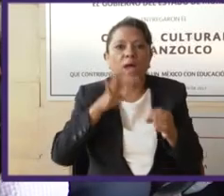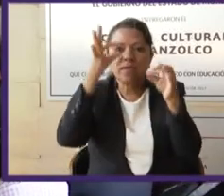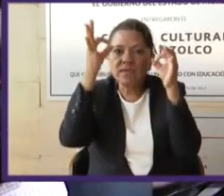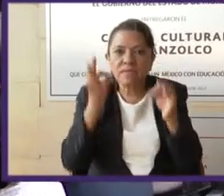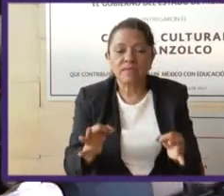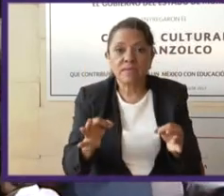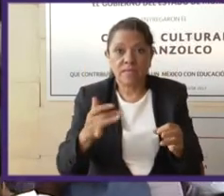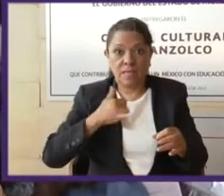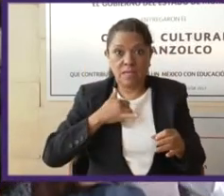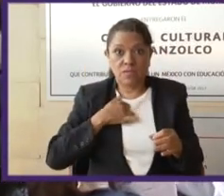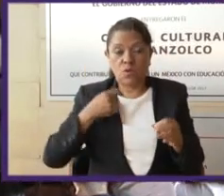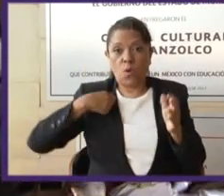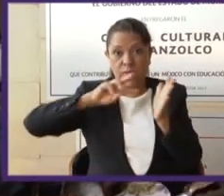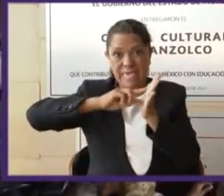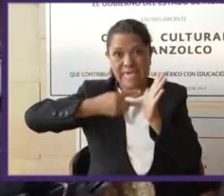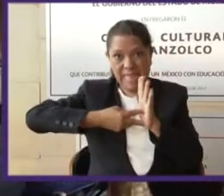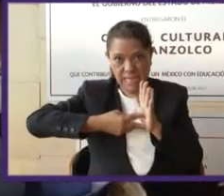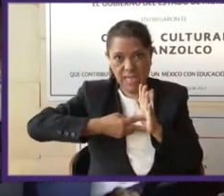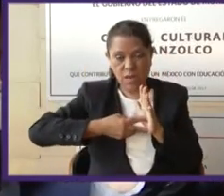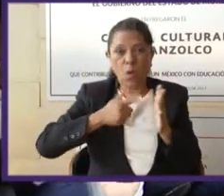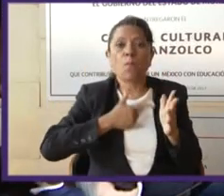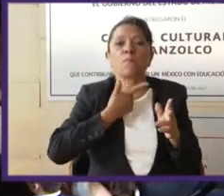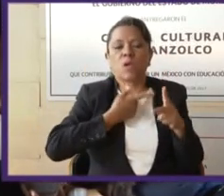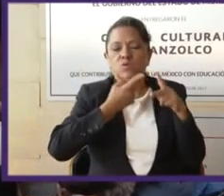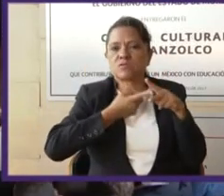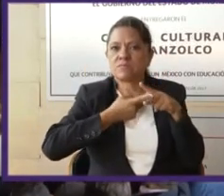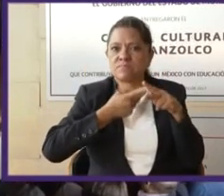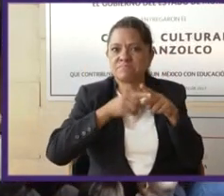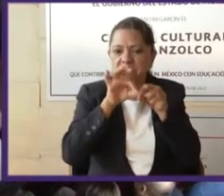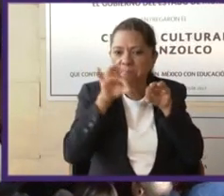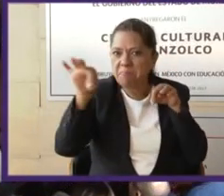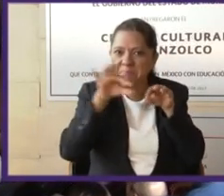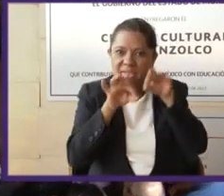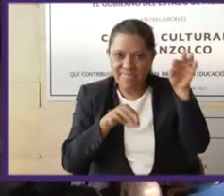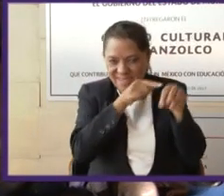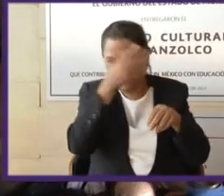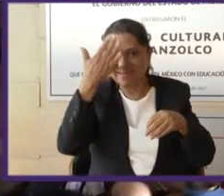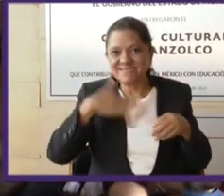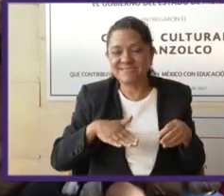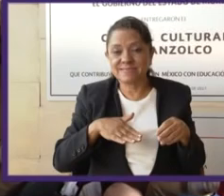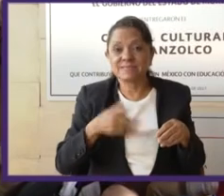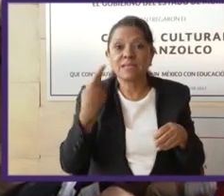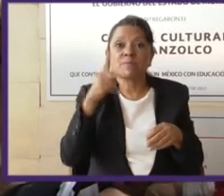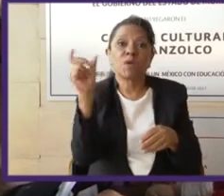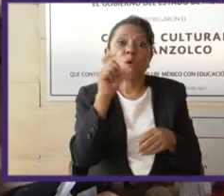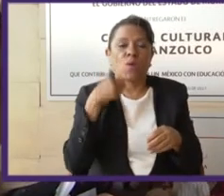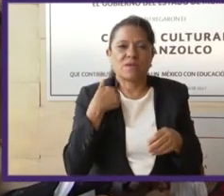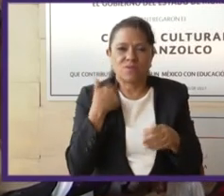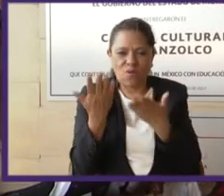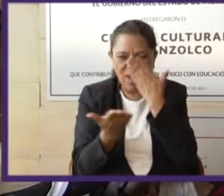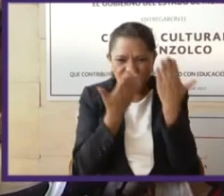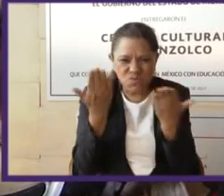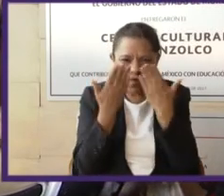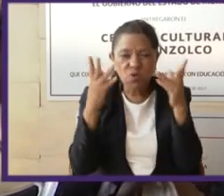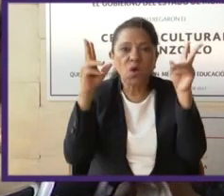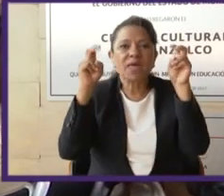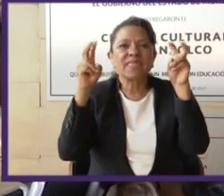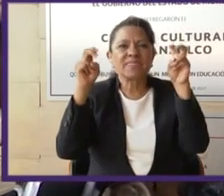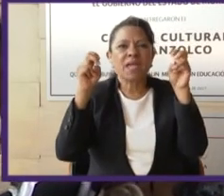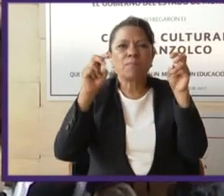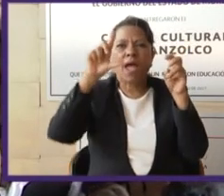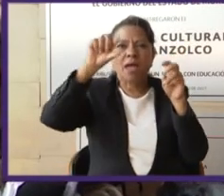Yo soy ingeniero, me gusta contar y medir. Cuando yo estudié el tema de estadística,